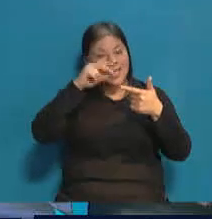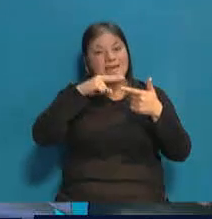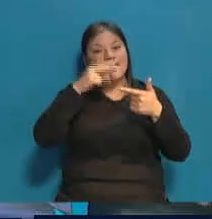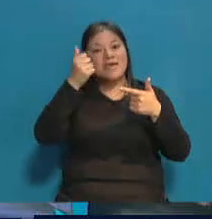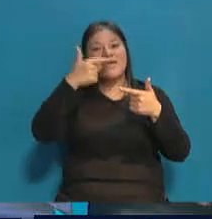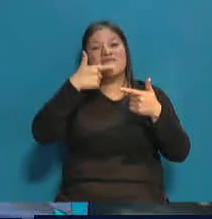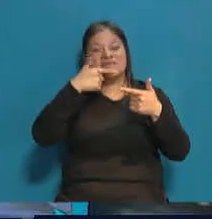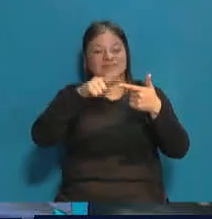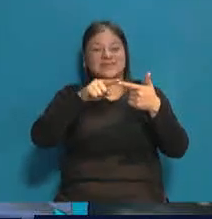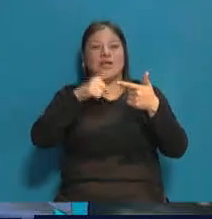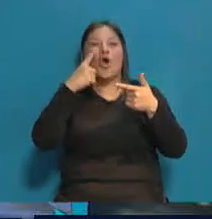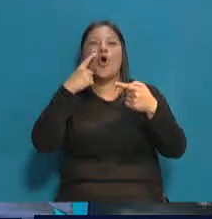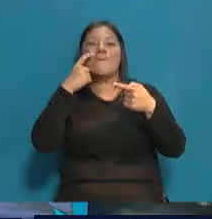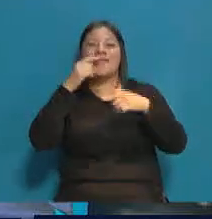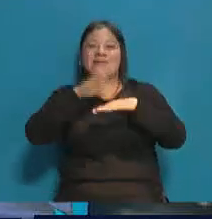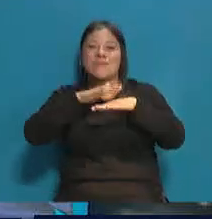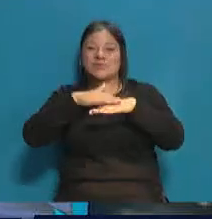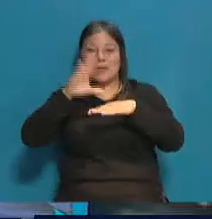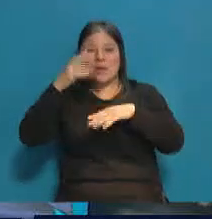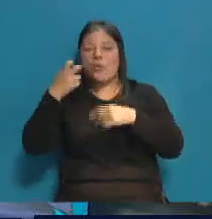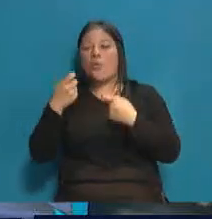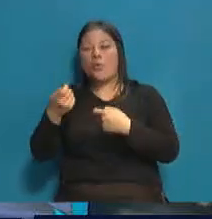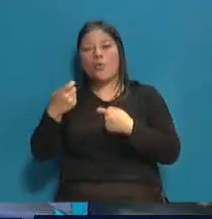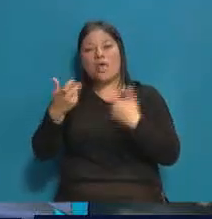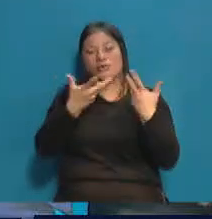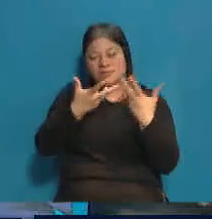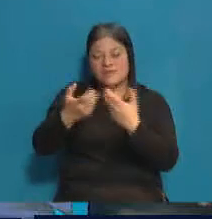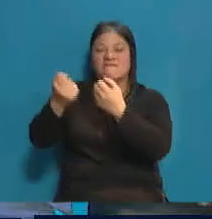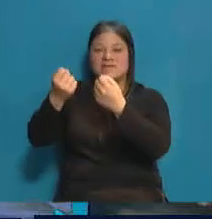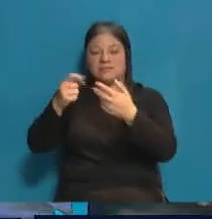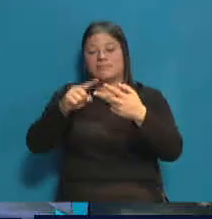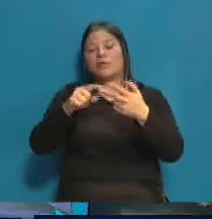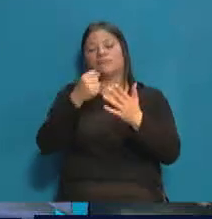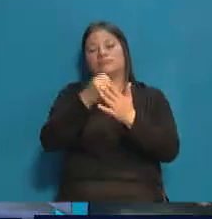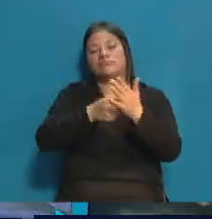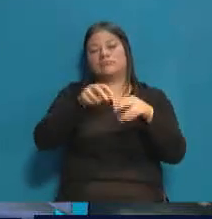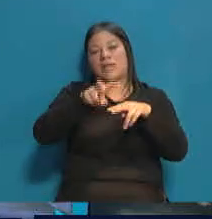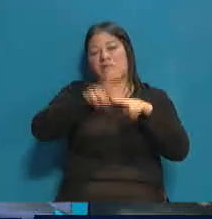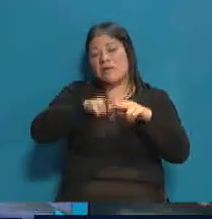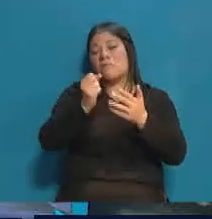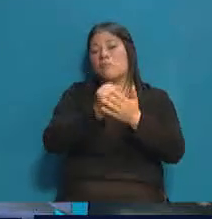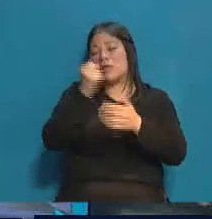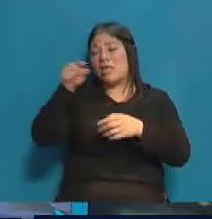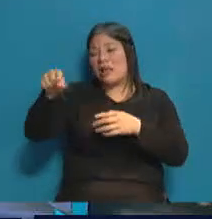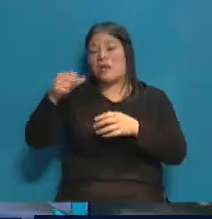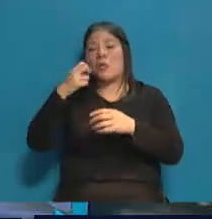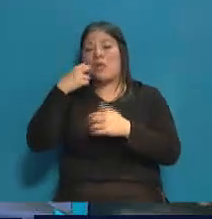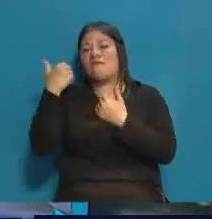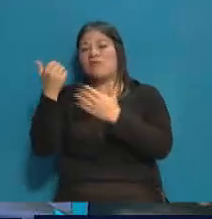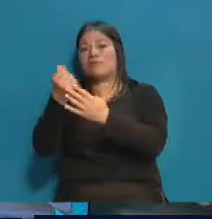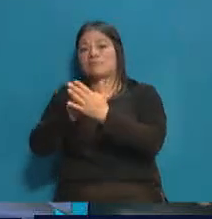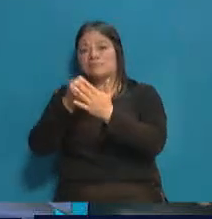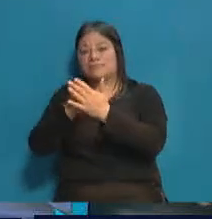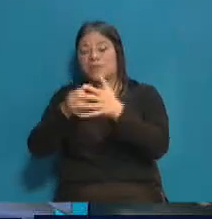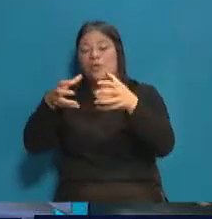el hombre de los jubilados. Mirá vos. Edgardo Civit Evans. Bueno, tendrá un lugar importante ahí que luche por los jubilados. Cinco bancas, suma